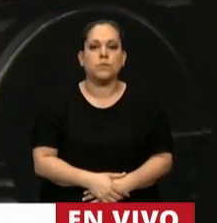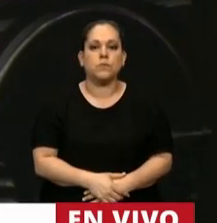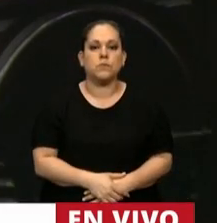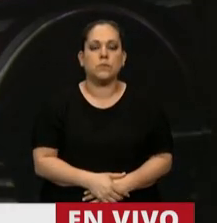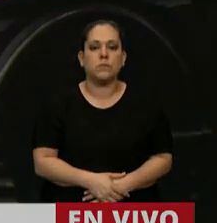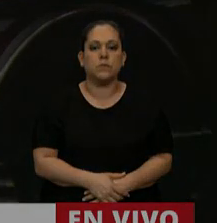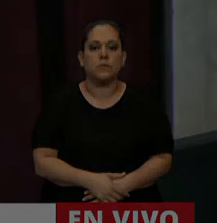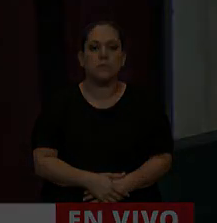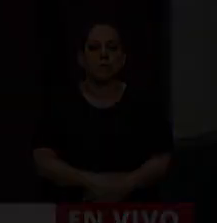diputada.